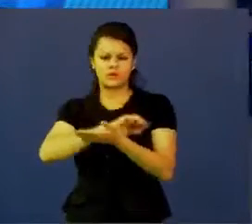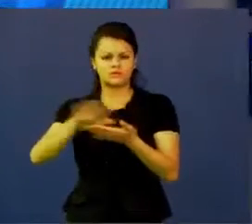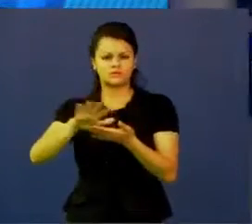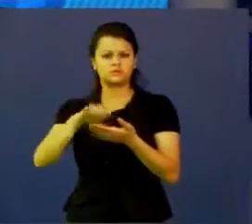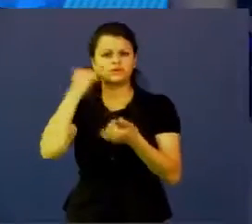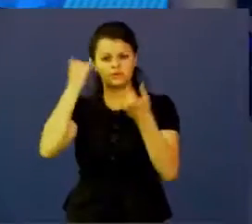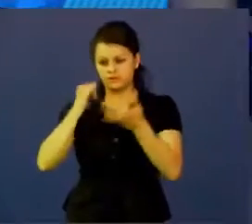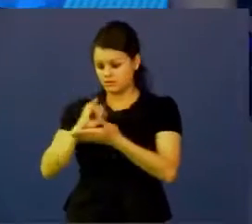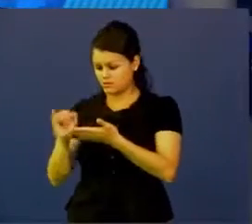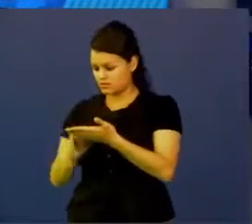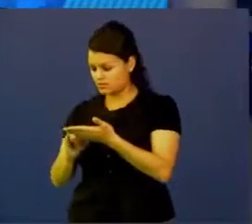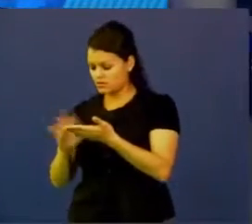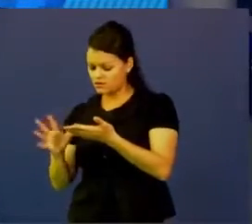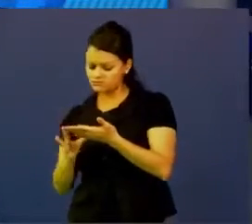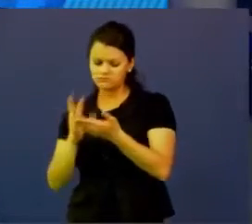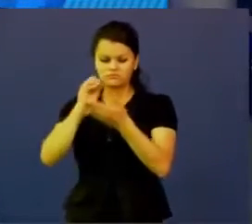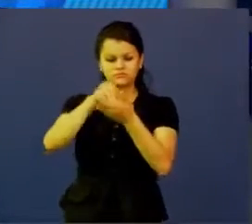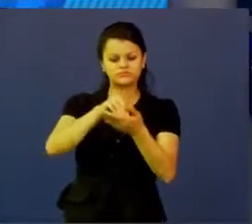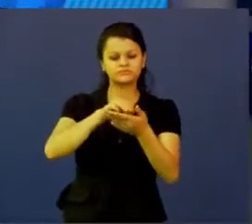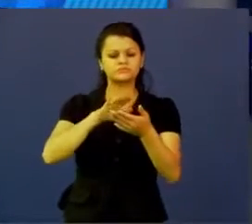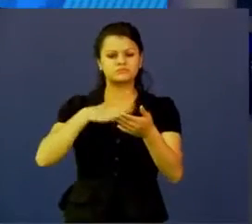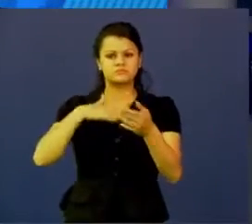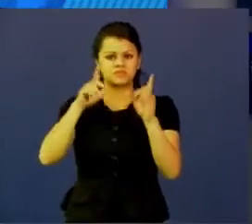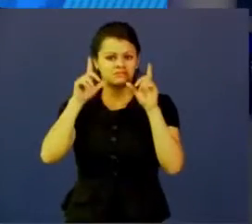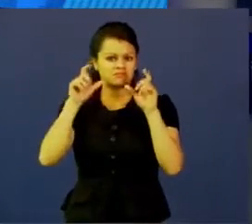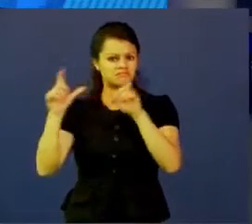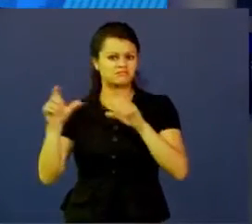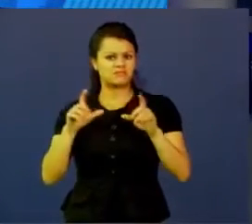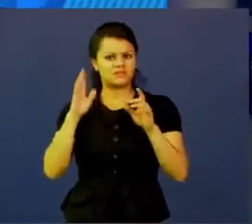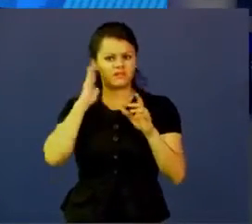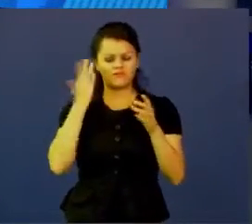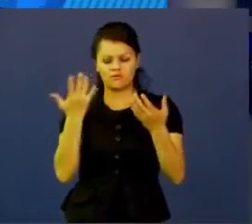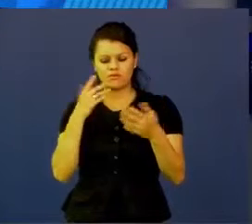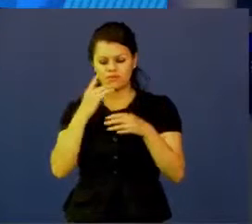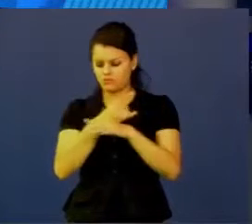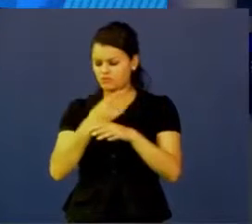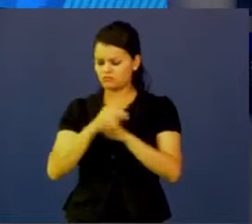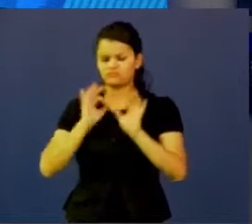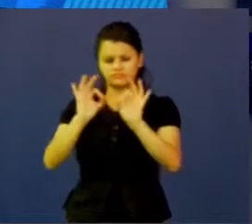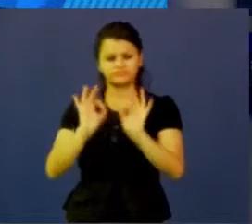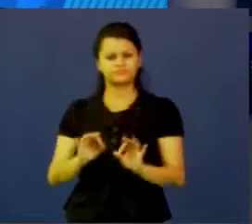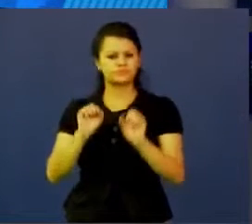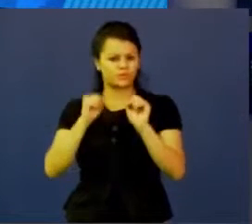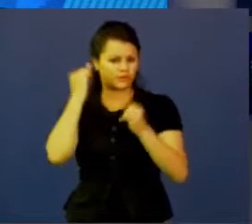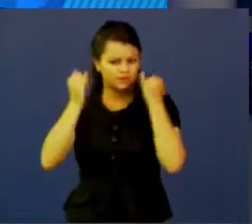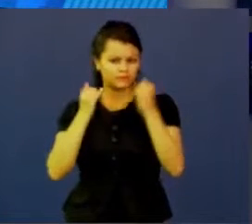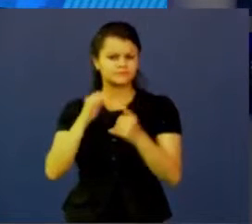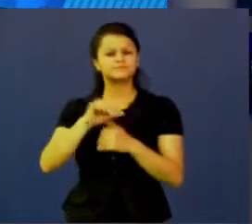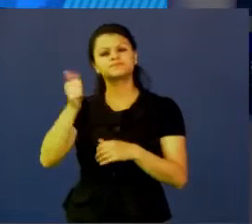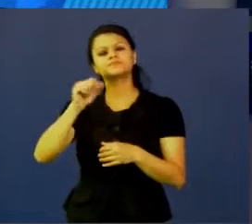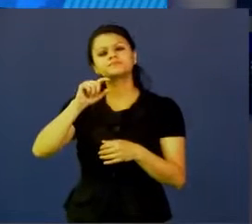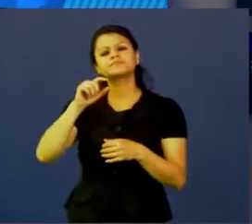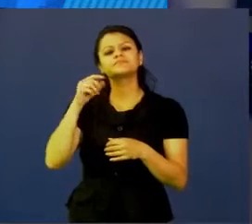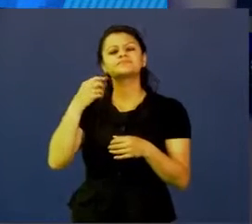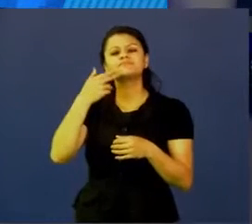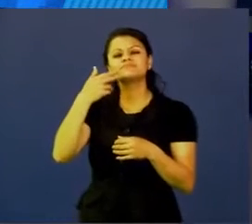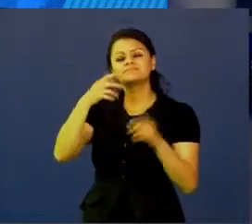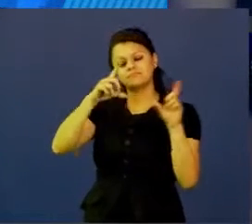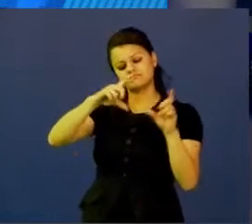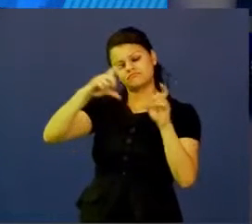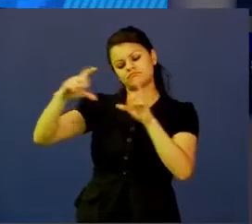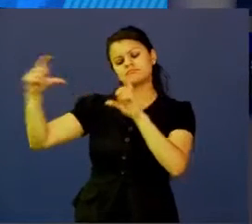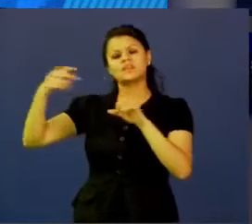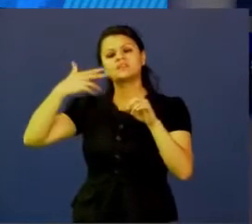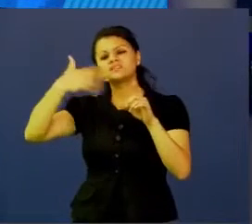vuelvan funcionales en mi teléfono, entonces se pueden hacer ese tipo de prototipados, se pueden hacer storyboards, que son como historietas